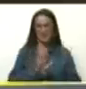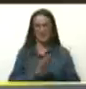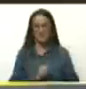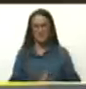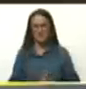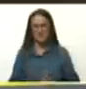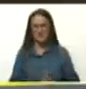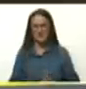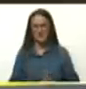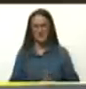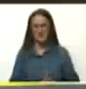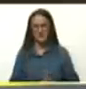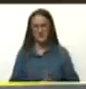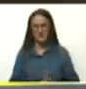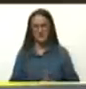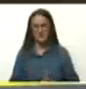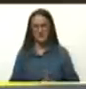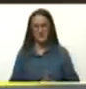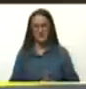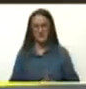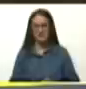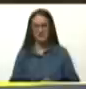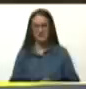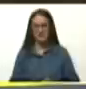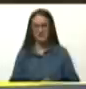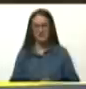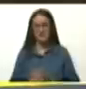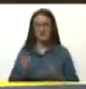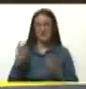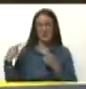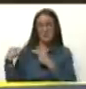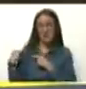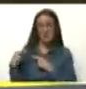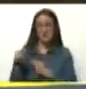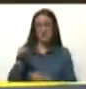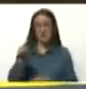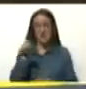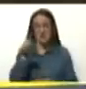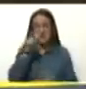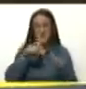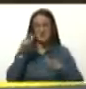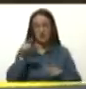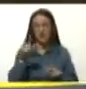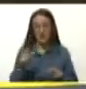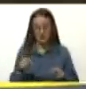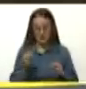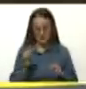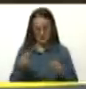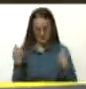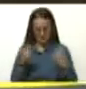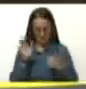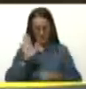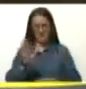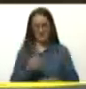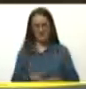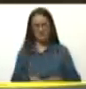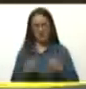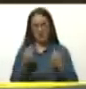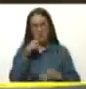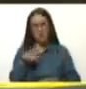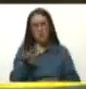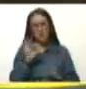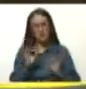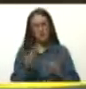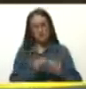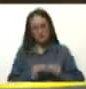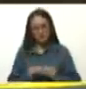caerán sobre los hombros de quienes mediatizaron esa fuerza esta derrota. Porque el pueblo se recuperará.